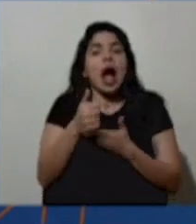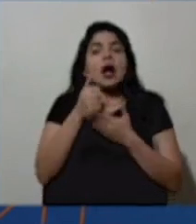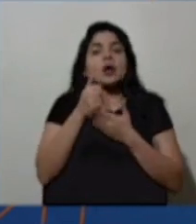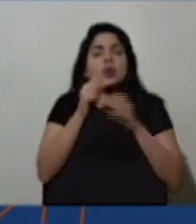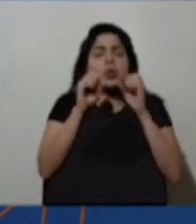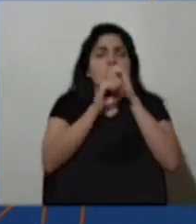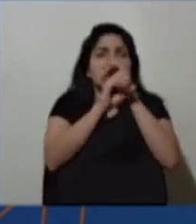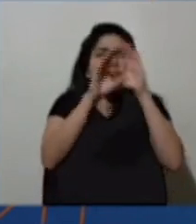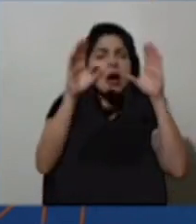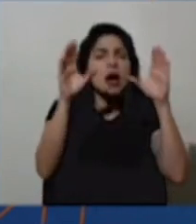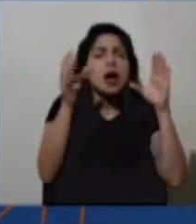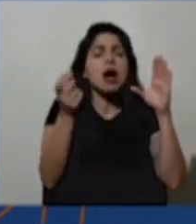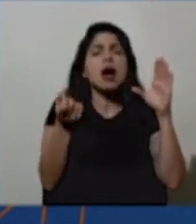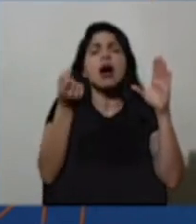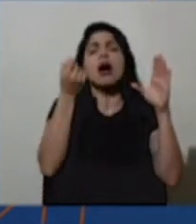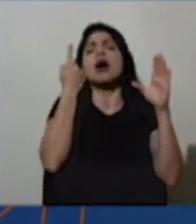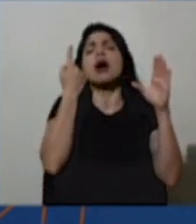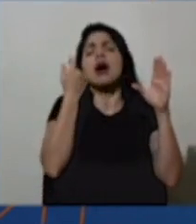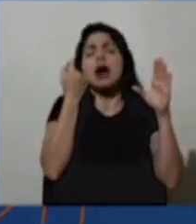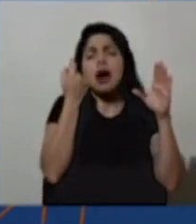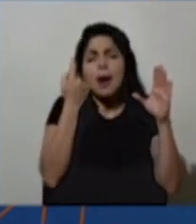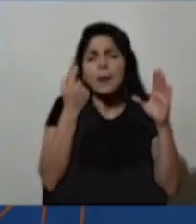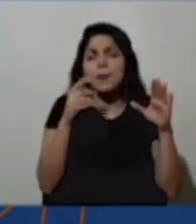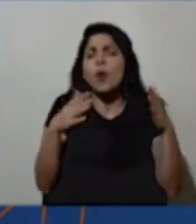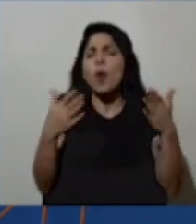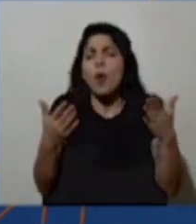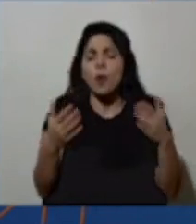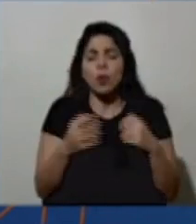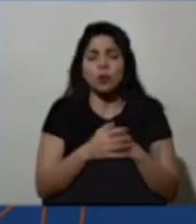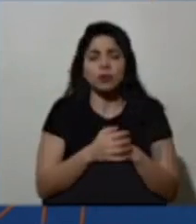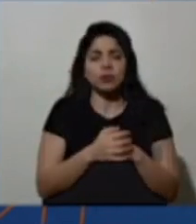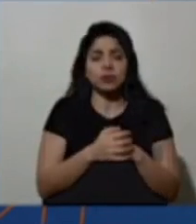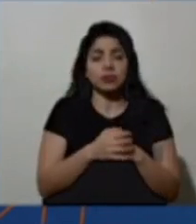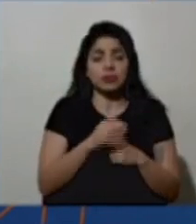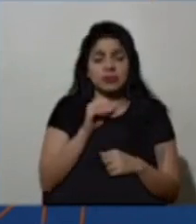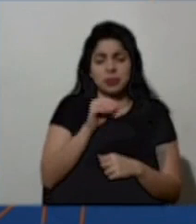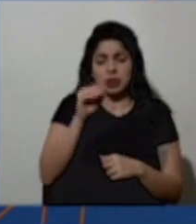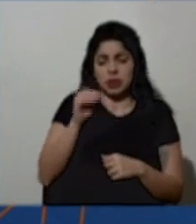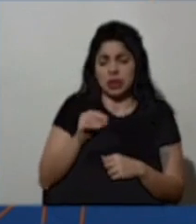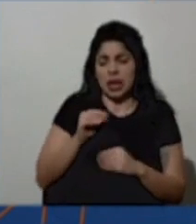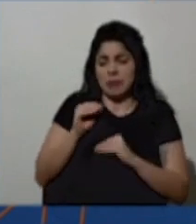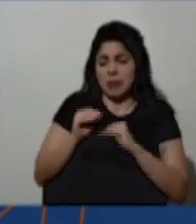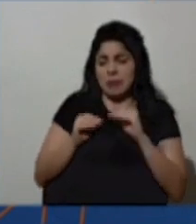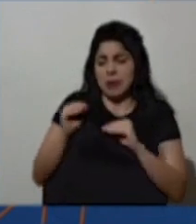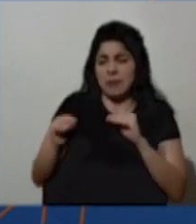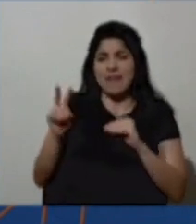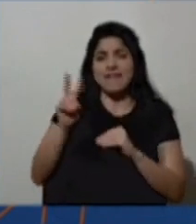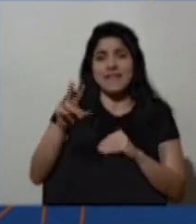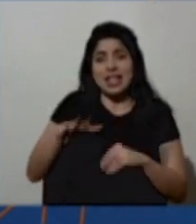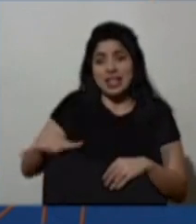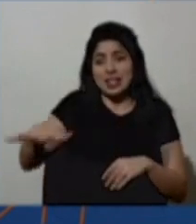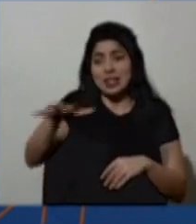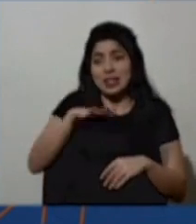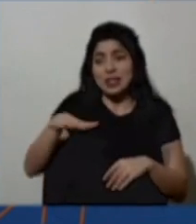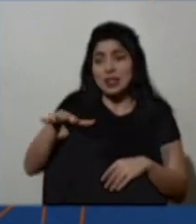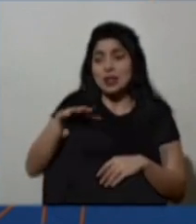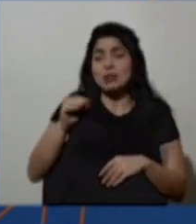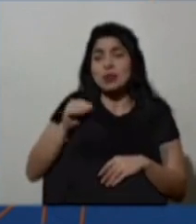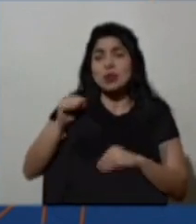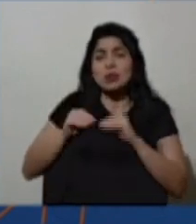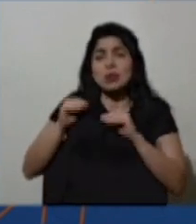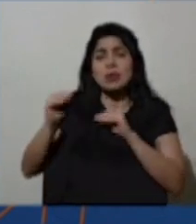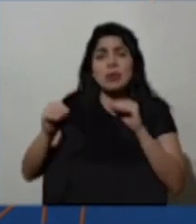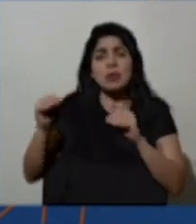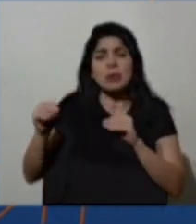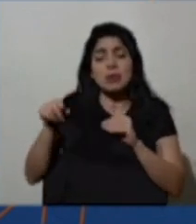en términos de lo que es la tasa de contagio del virus en el territorio nacional, que